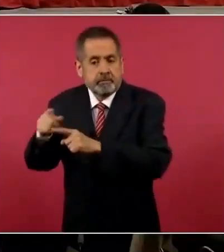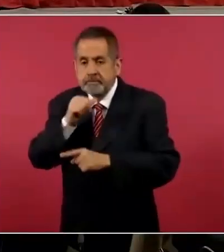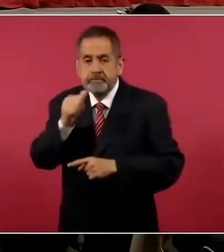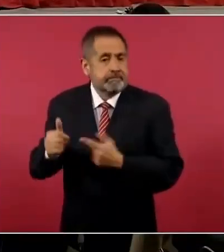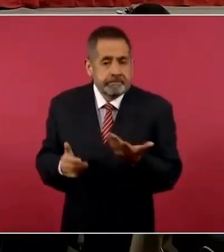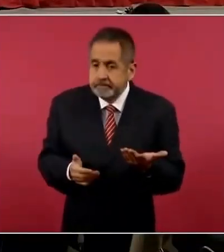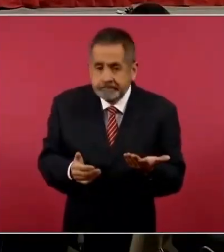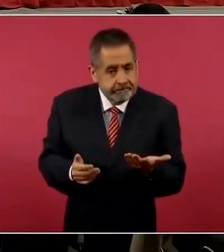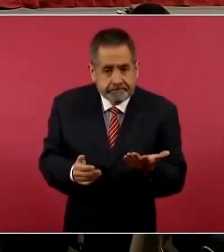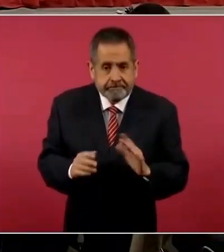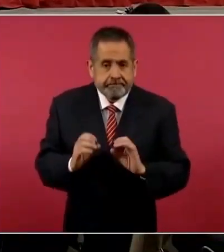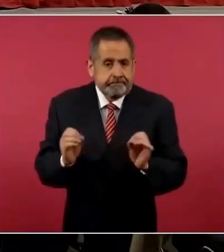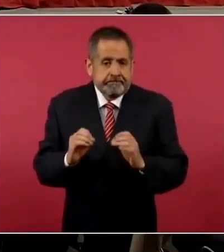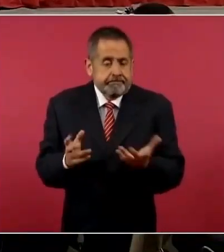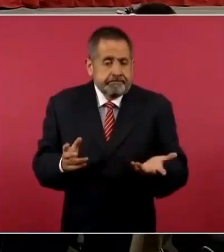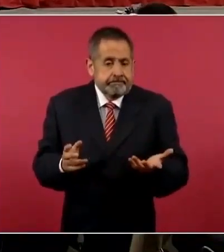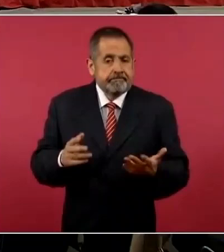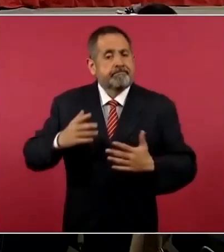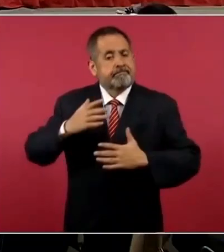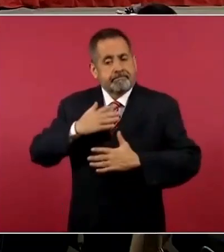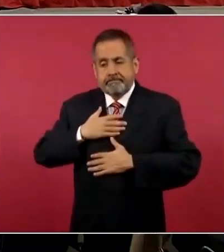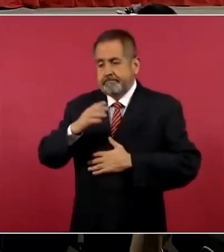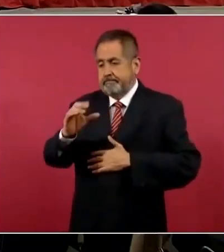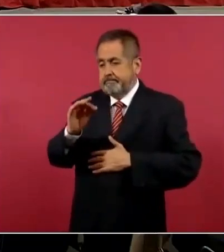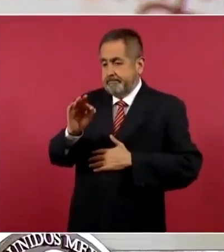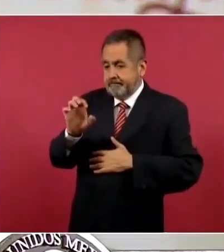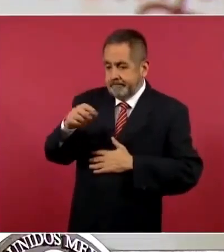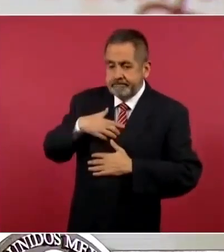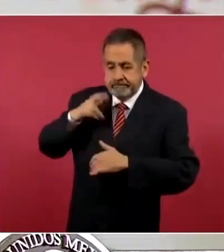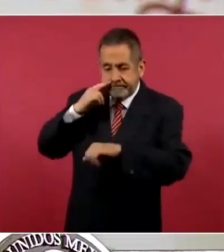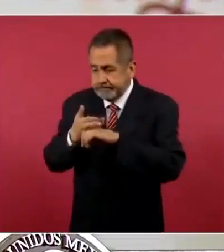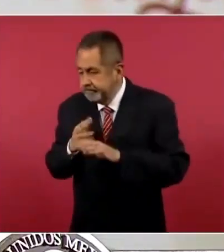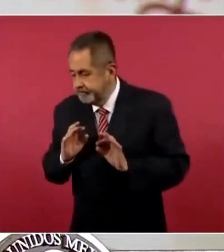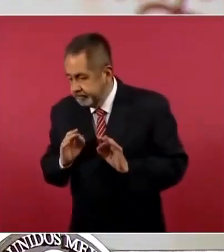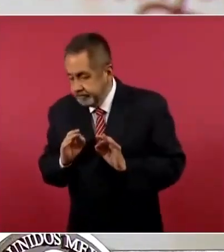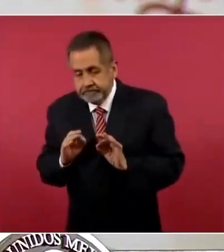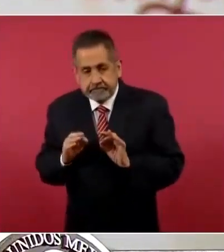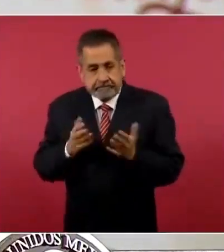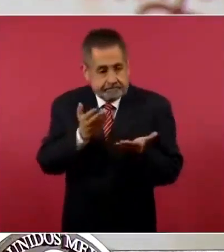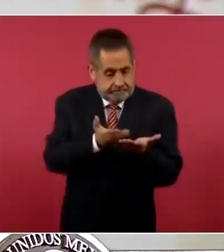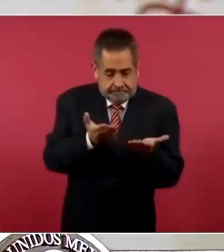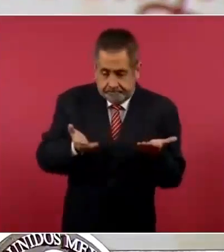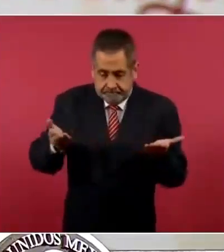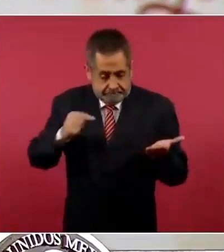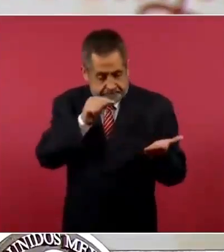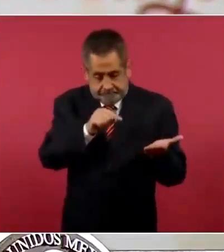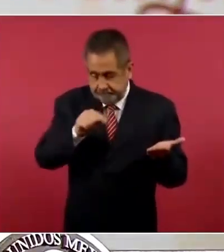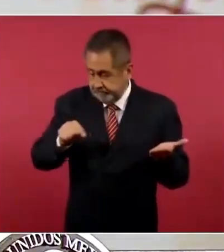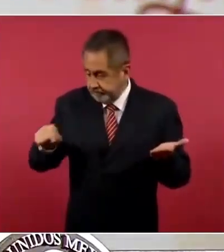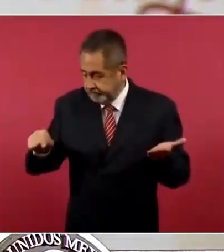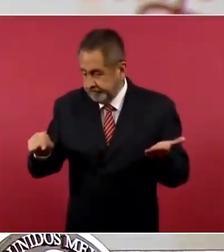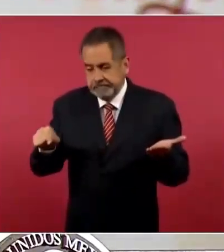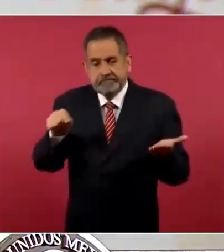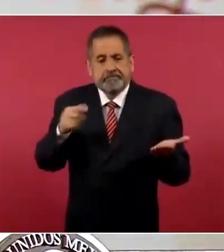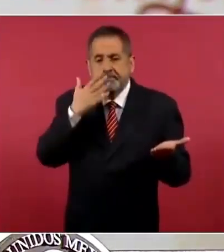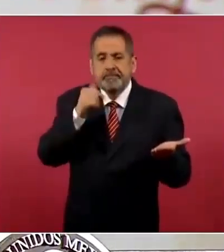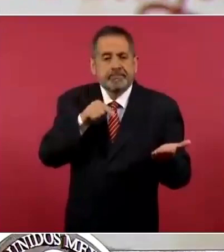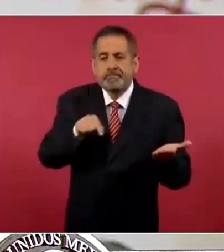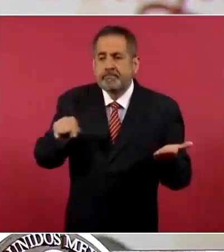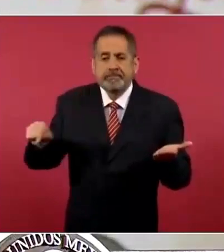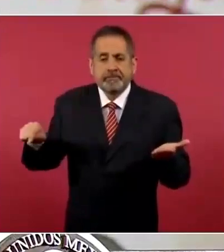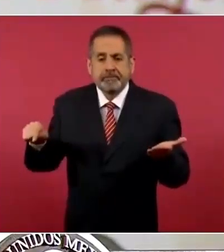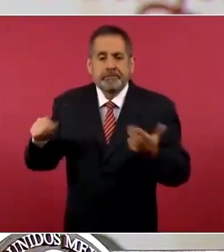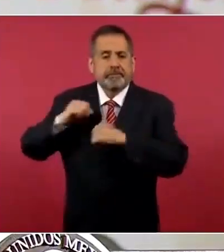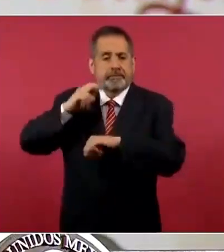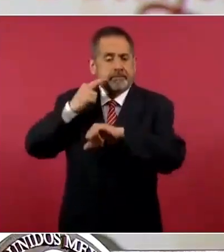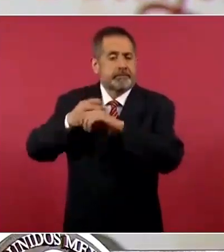responsabilidad y compromiso con el medio ambiente, por parte de la administración de la Cuarta Transformación que